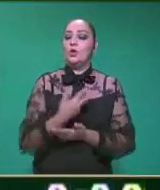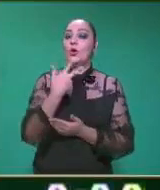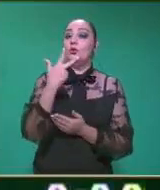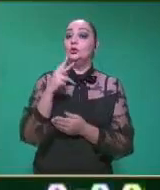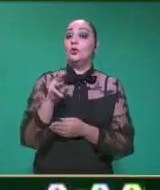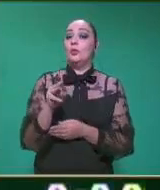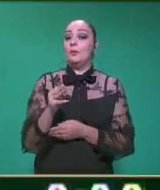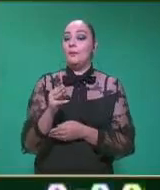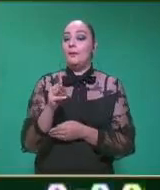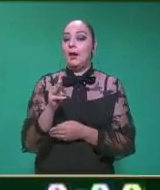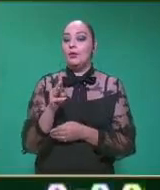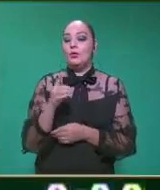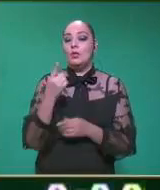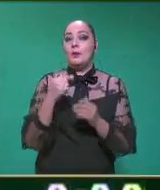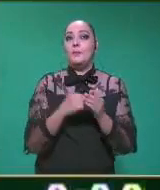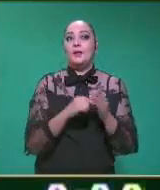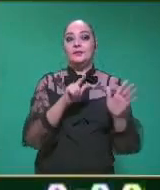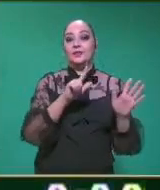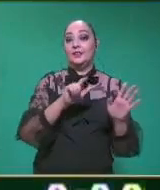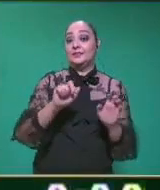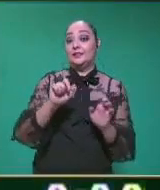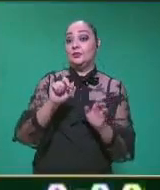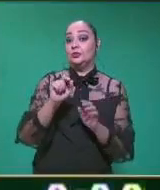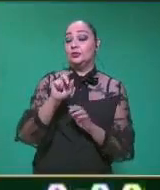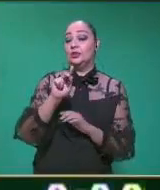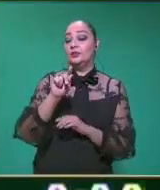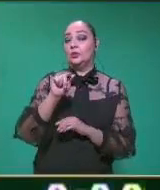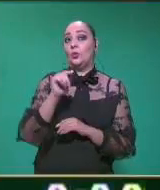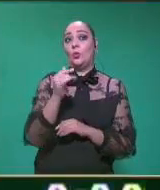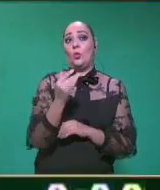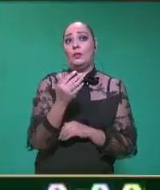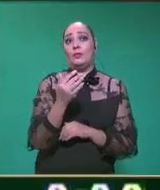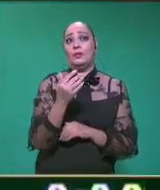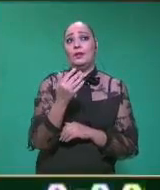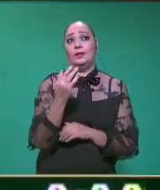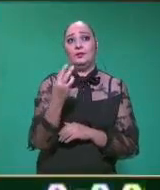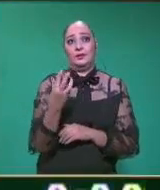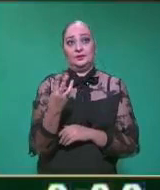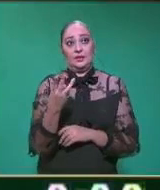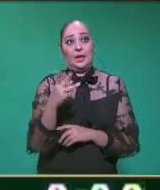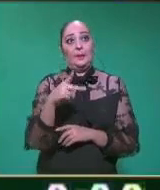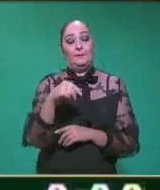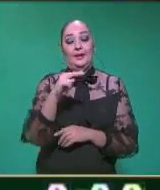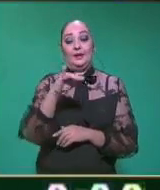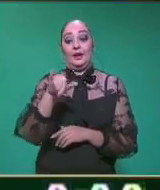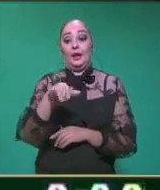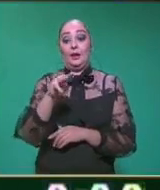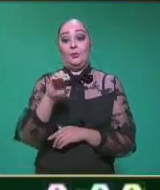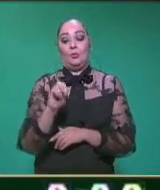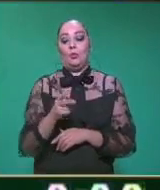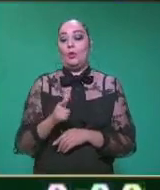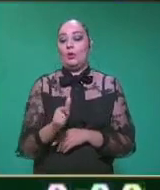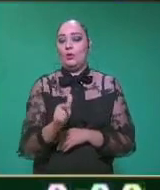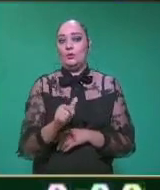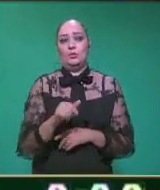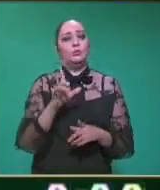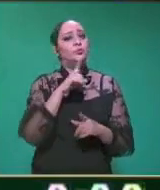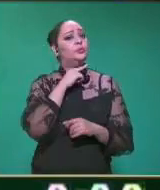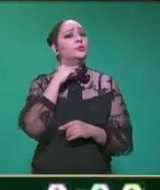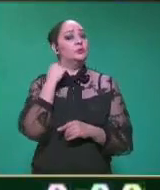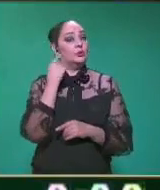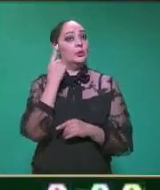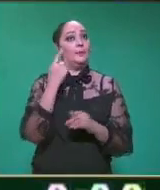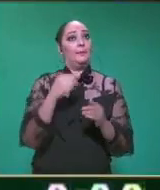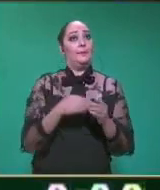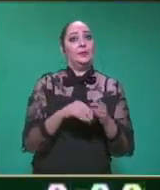1753 en Péjamo, Guanajuato. Fue ordenado sacerdote en 1778. Se preocupó